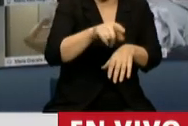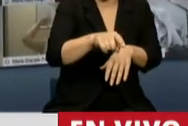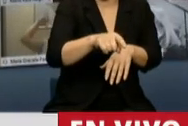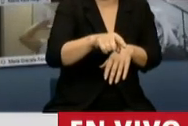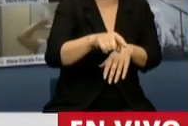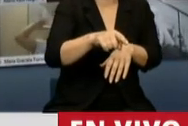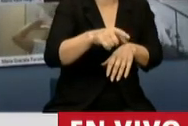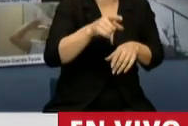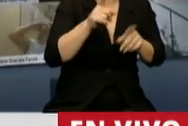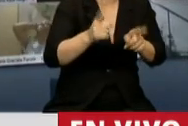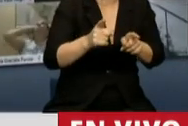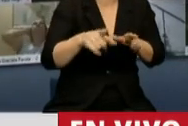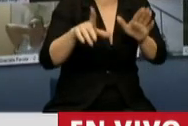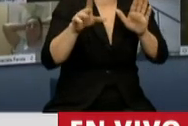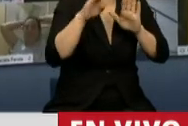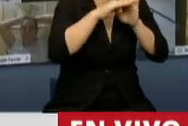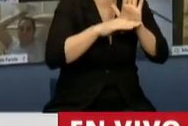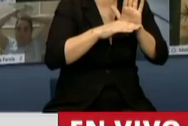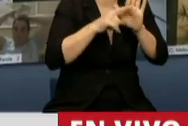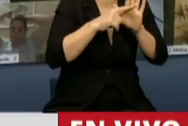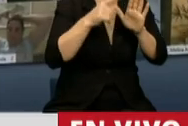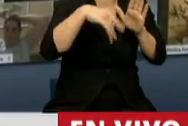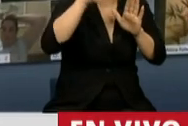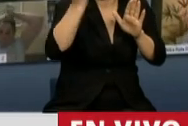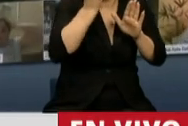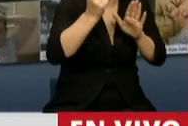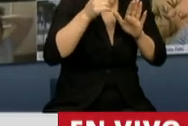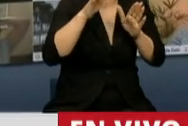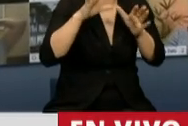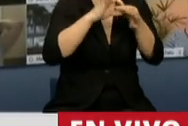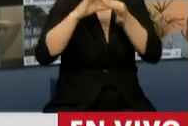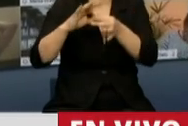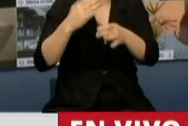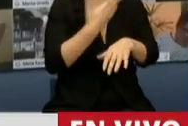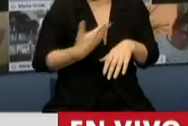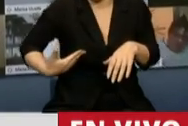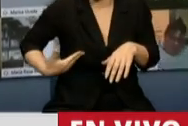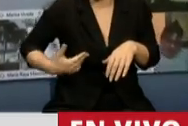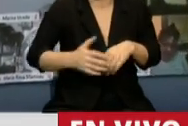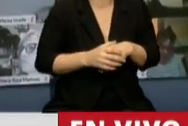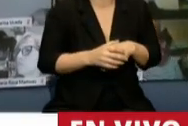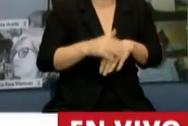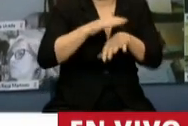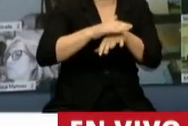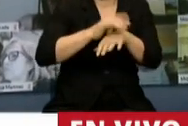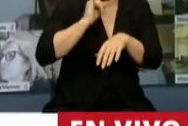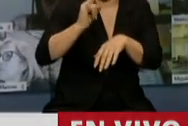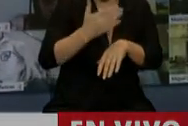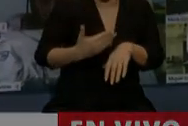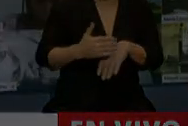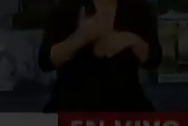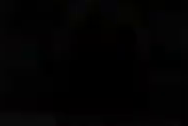al mandato del principio de efectividad al que está compelido el Estado. Muchísimas gracias. Gracias,